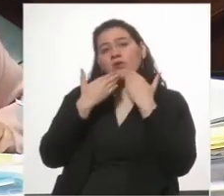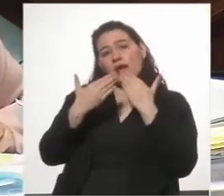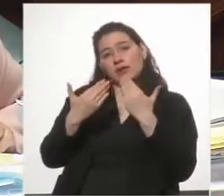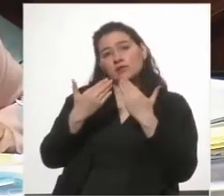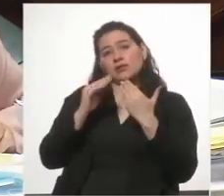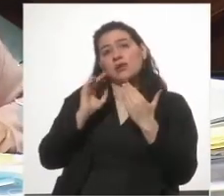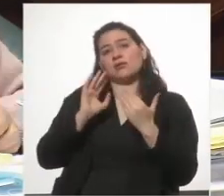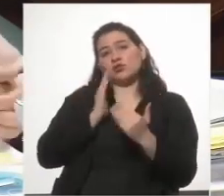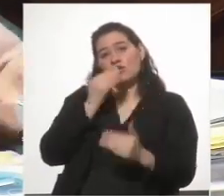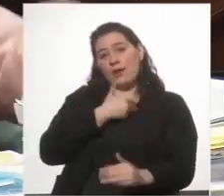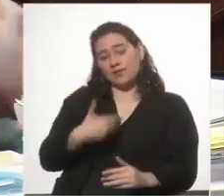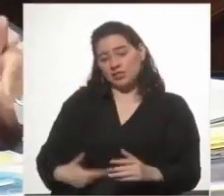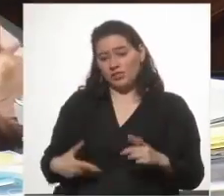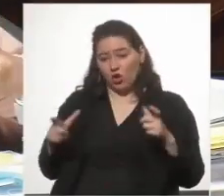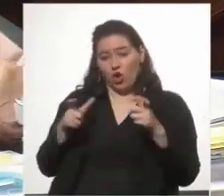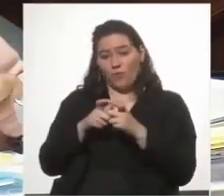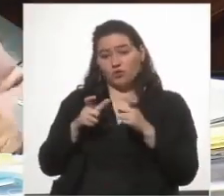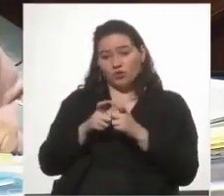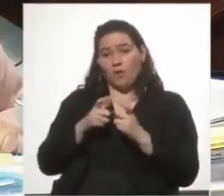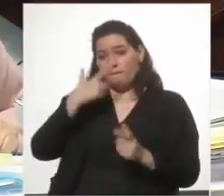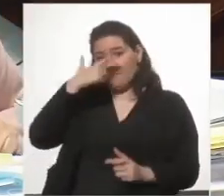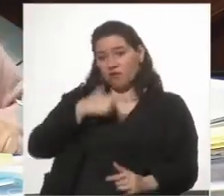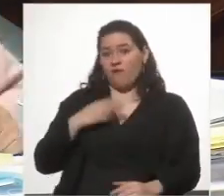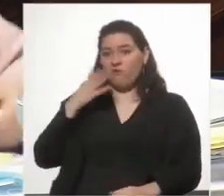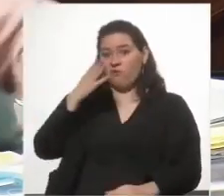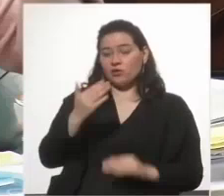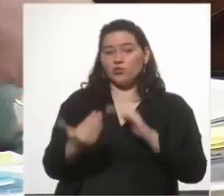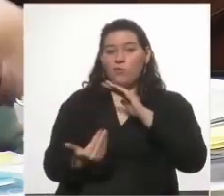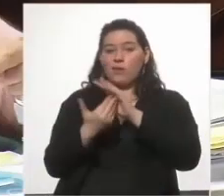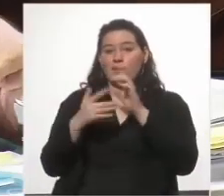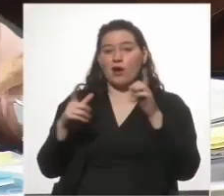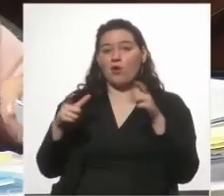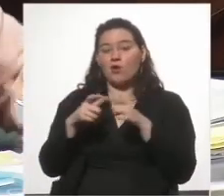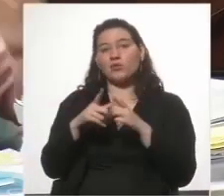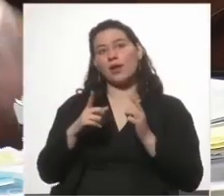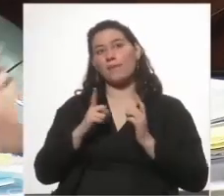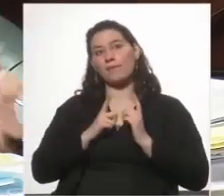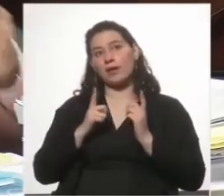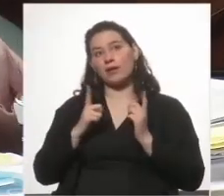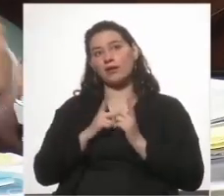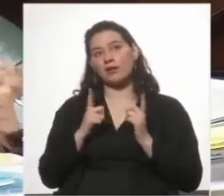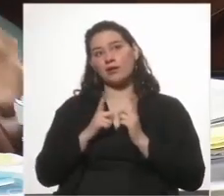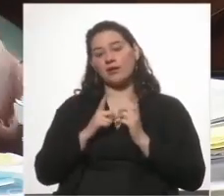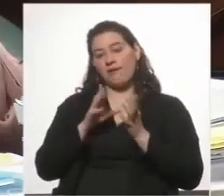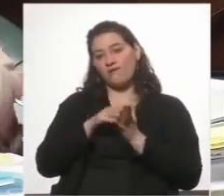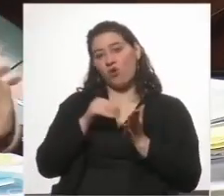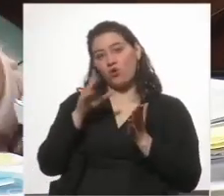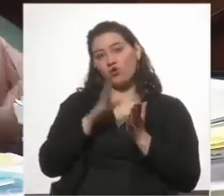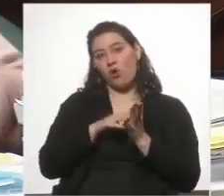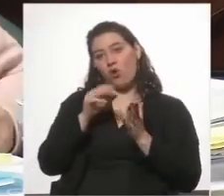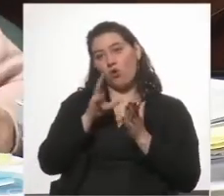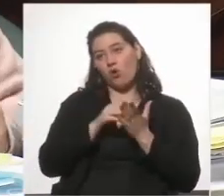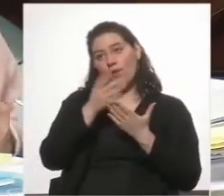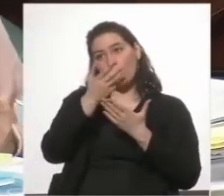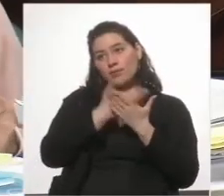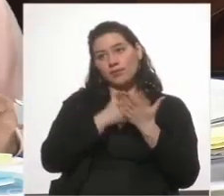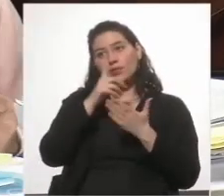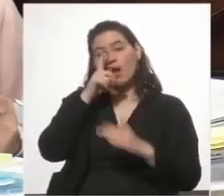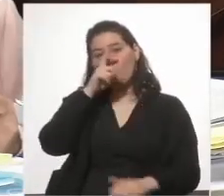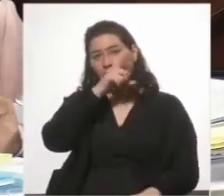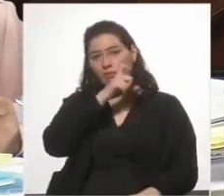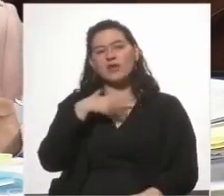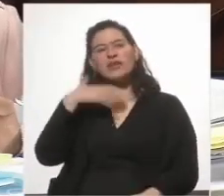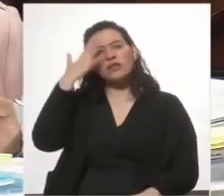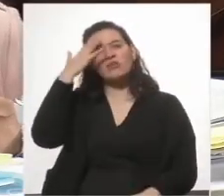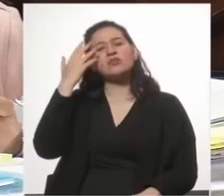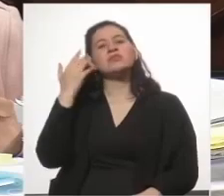Presidente de la Comisión, que fue personalmente a la Suprema Corte y esperó a que le hicieran la fotocopia del expediente de Tacuarembos, que quiero saber